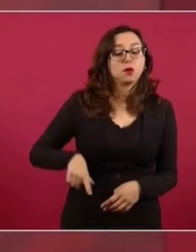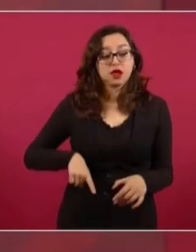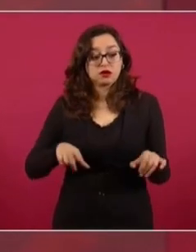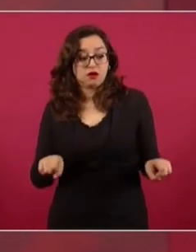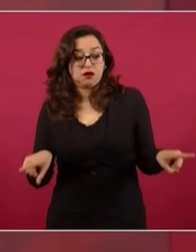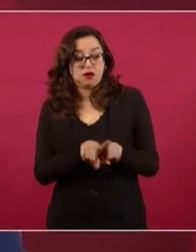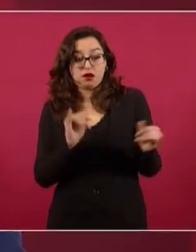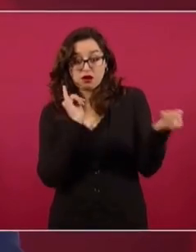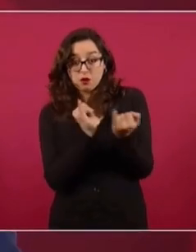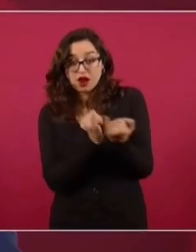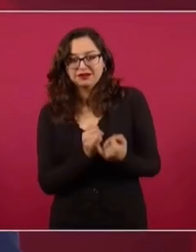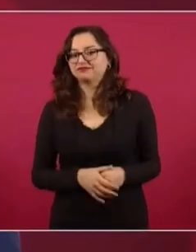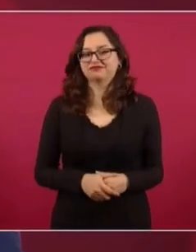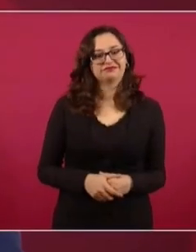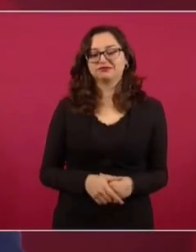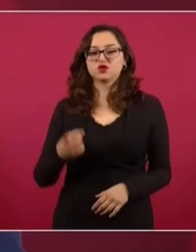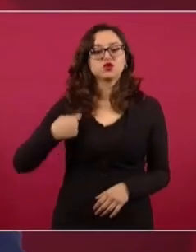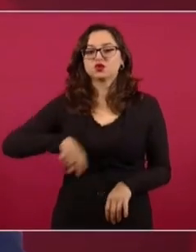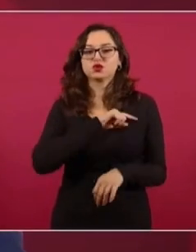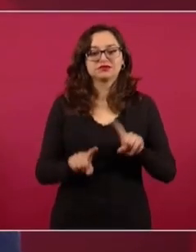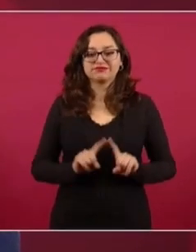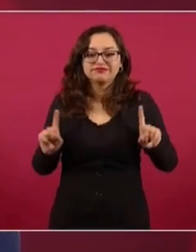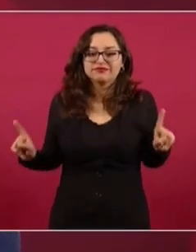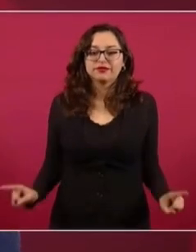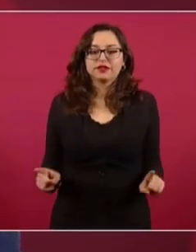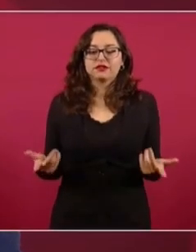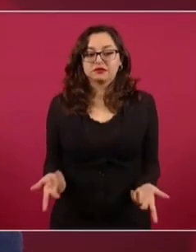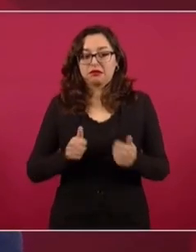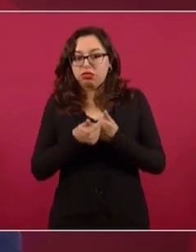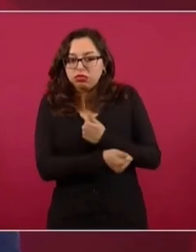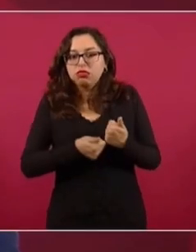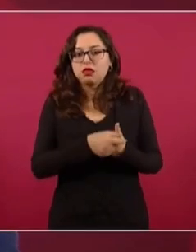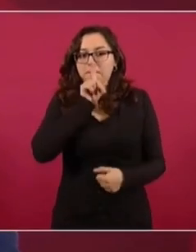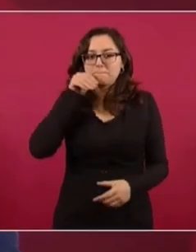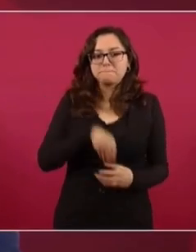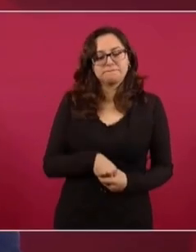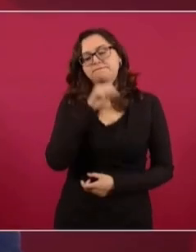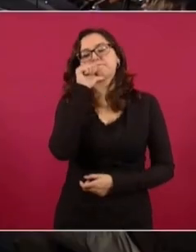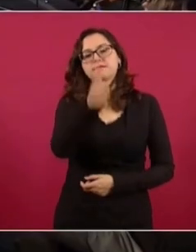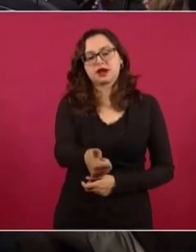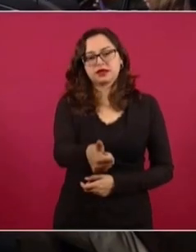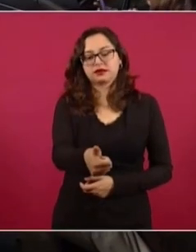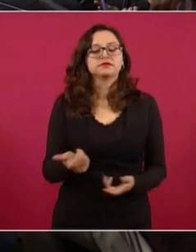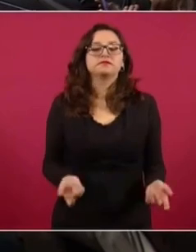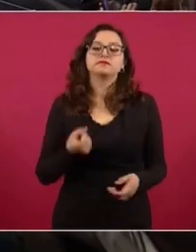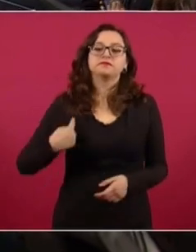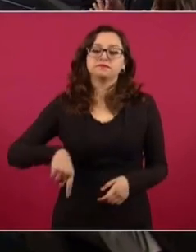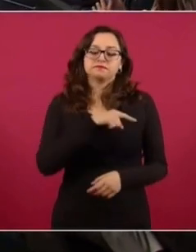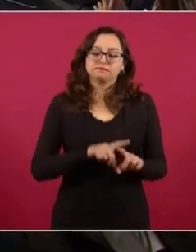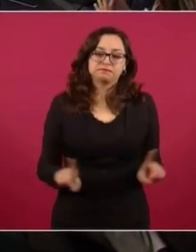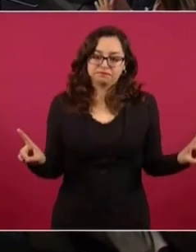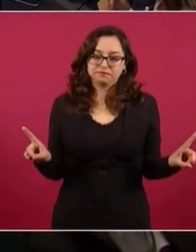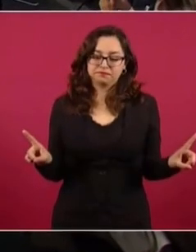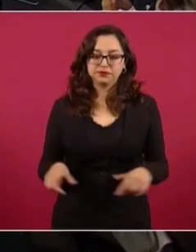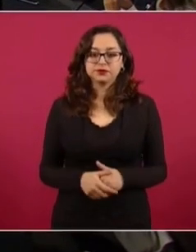que nosotros no protegemos a delincuentes. o a presuntos delincuentes,